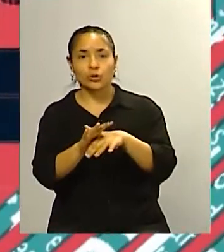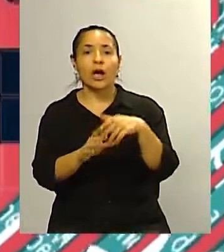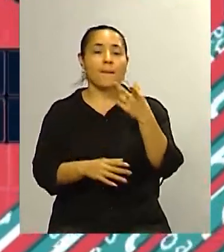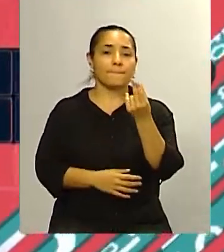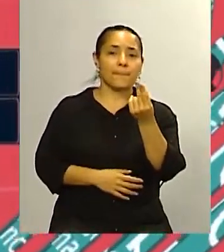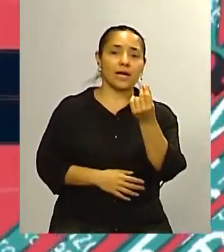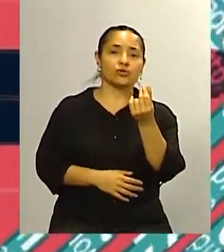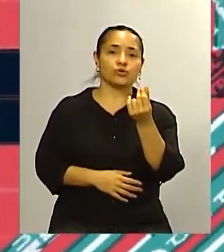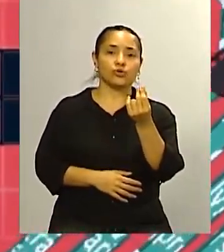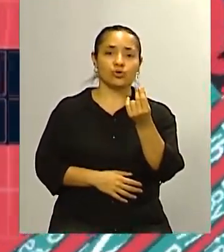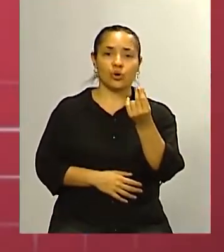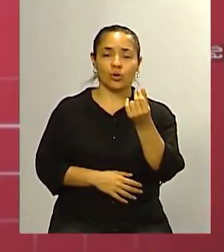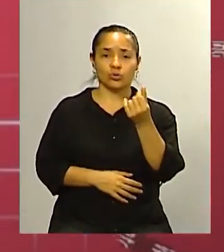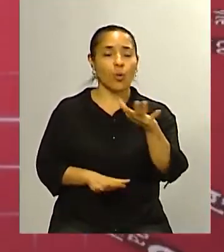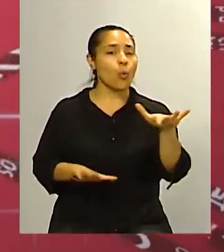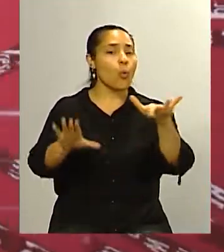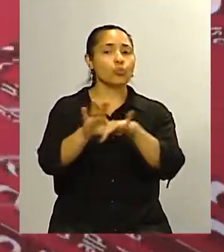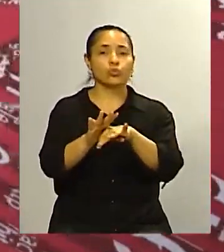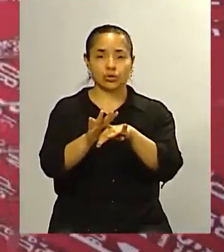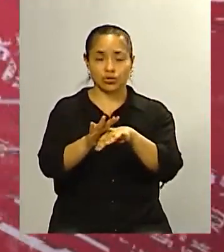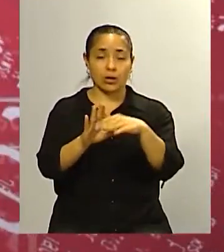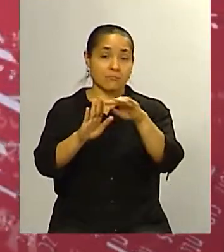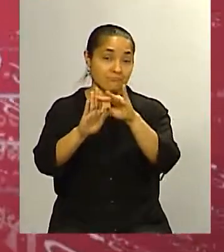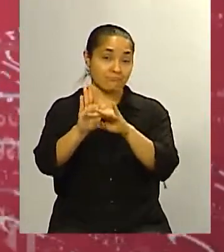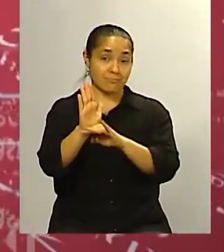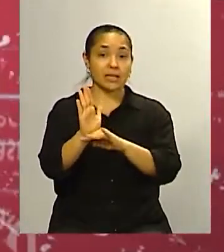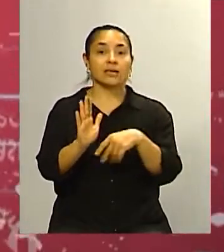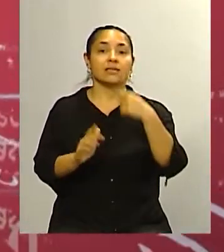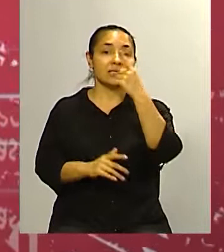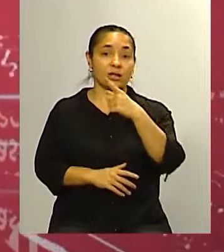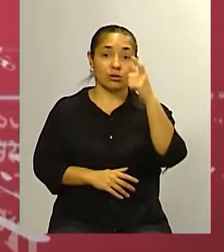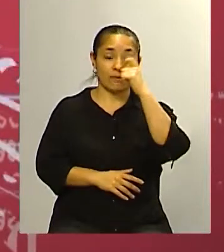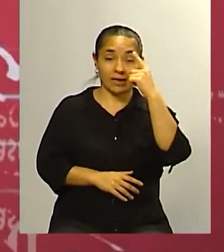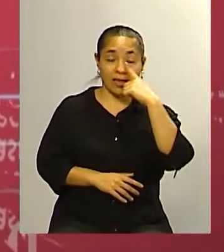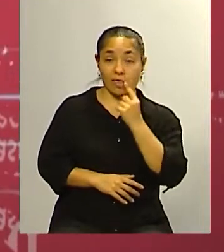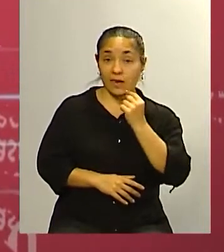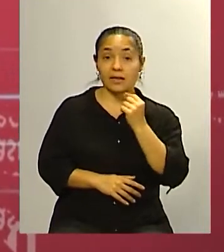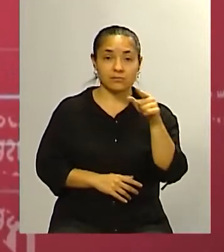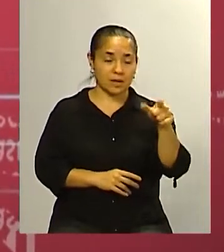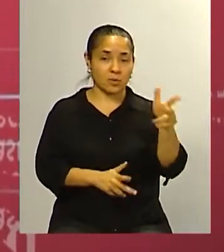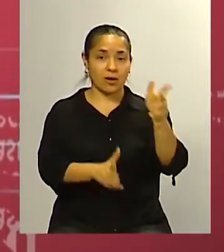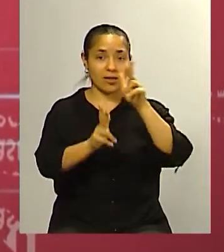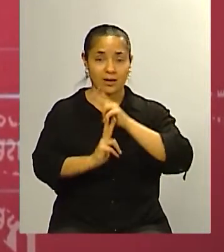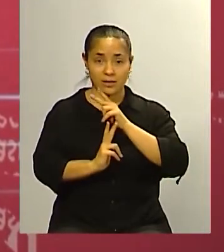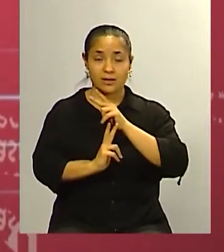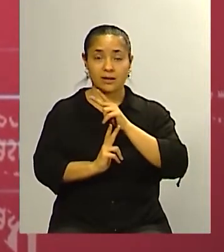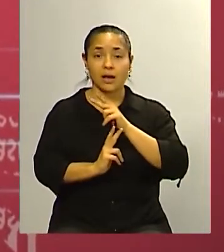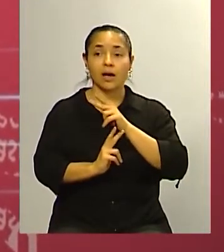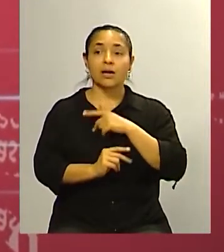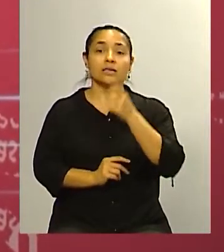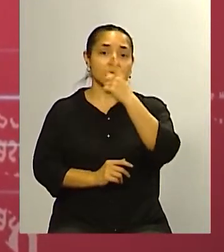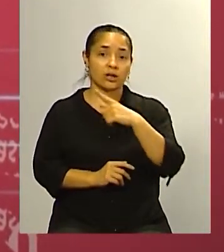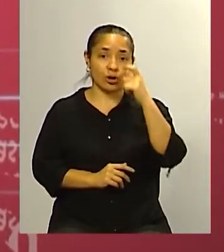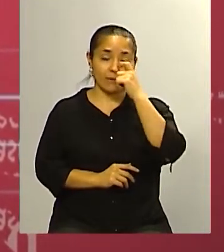precios los precios justos en donde por 120 días esta medida que vos también lo decías 120